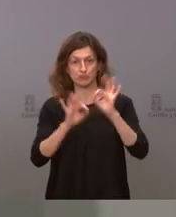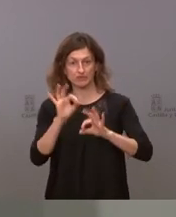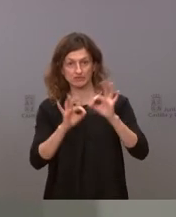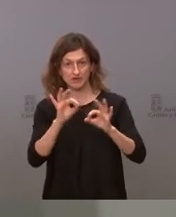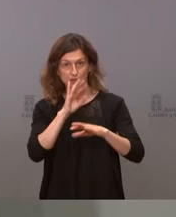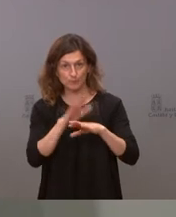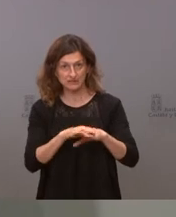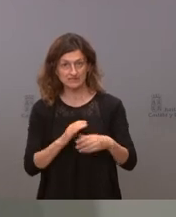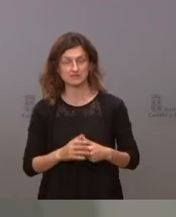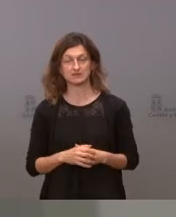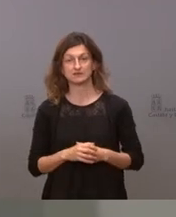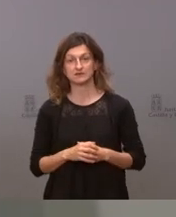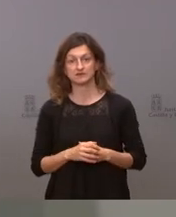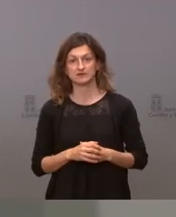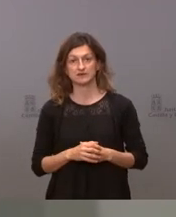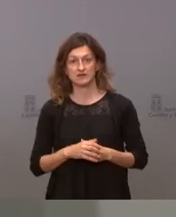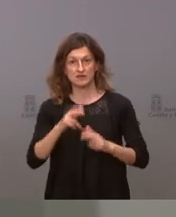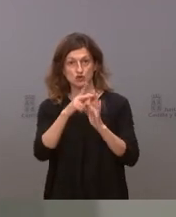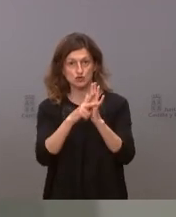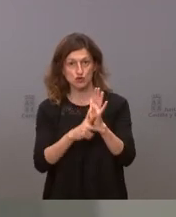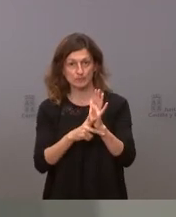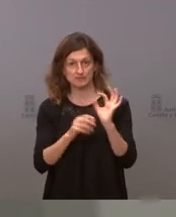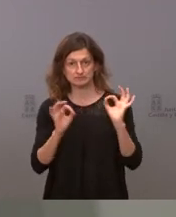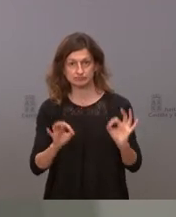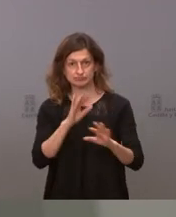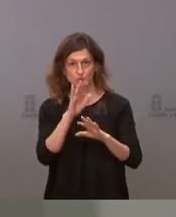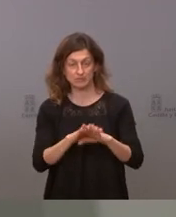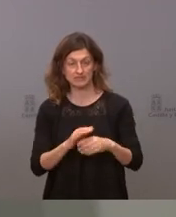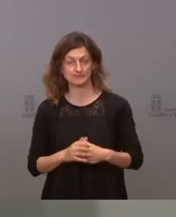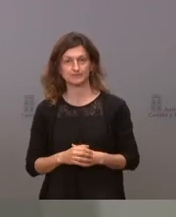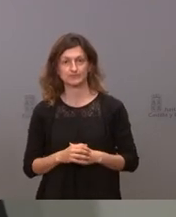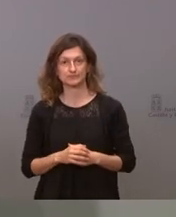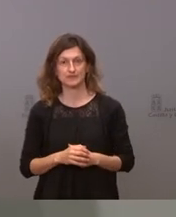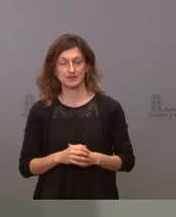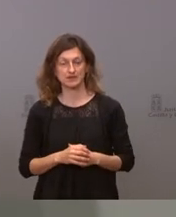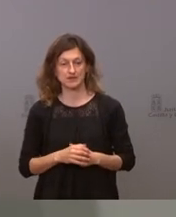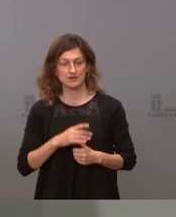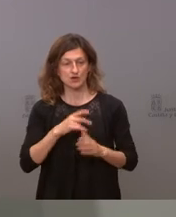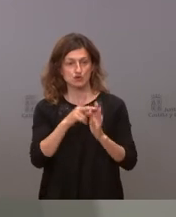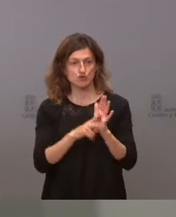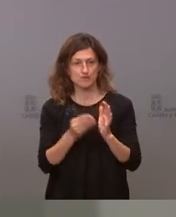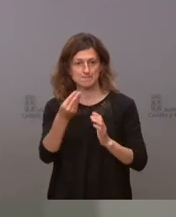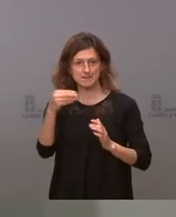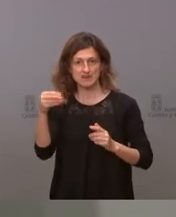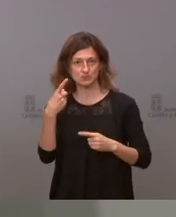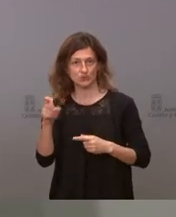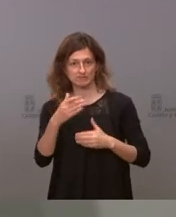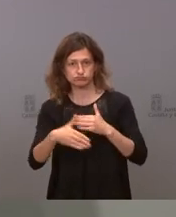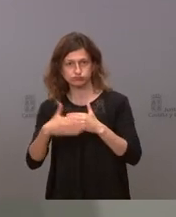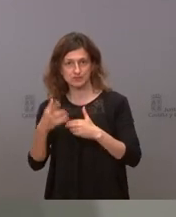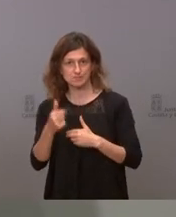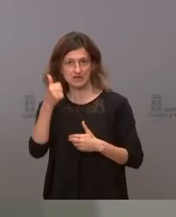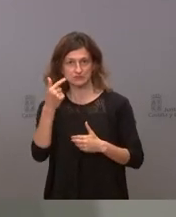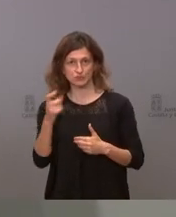y las normas que están impuestas no creemos que son necesarias en este momento incrementar las normas ni las restricciones todo lo contrario